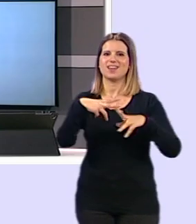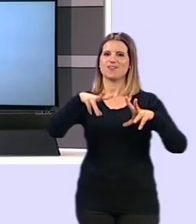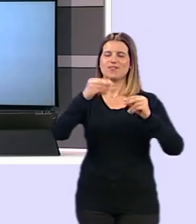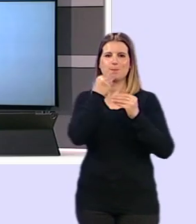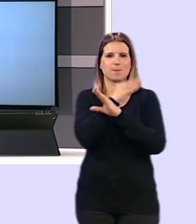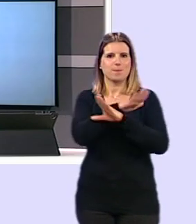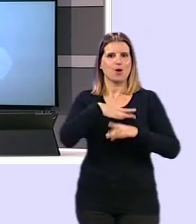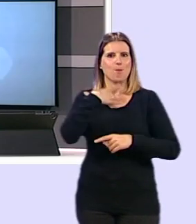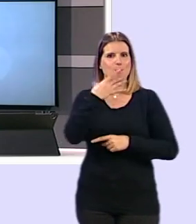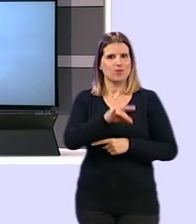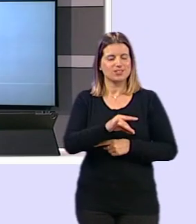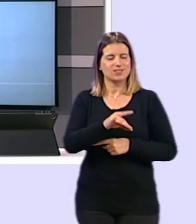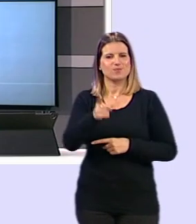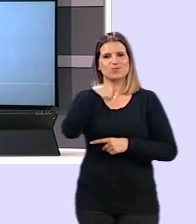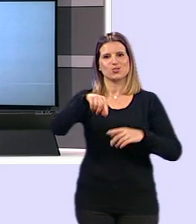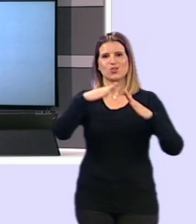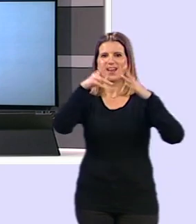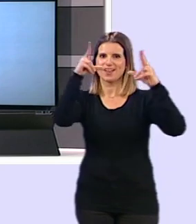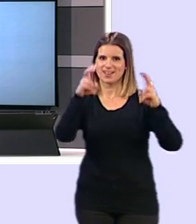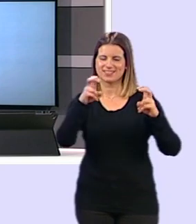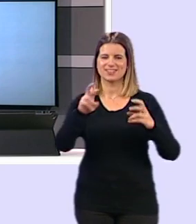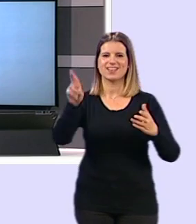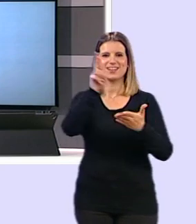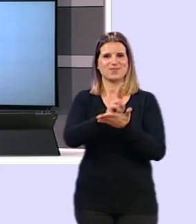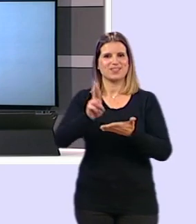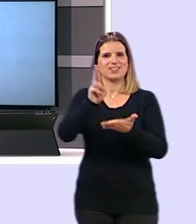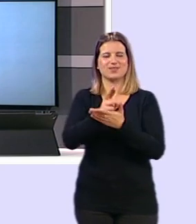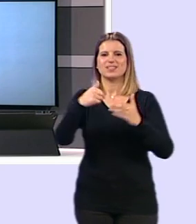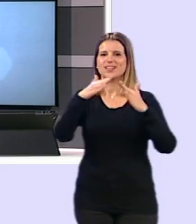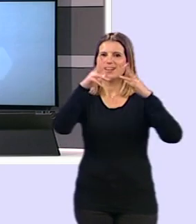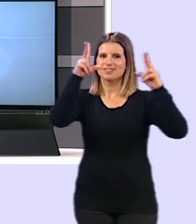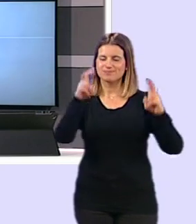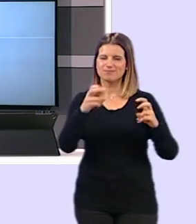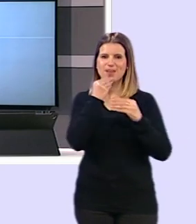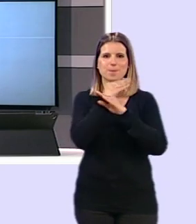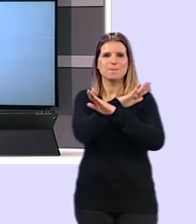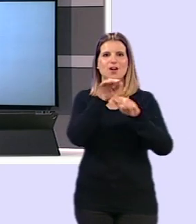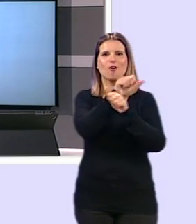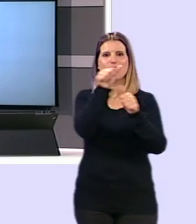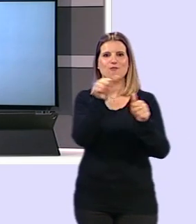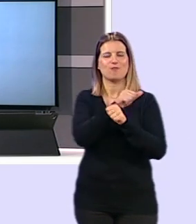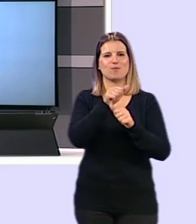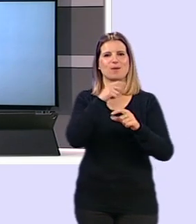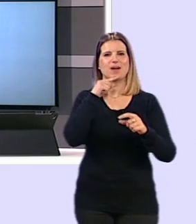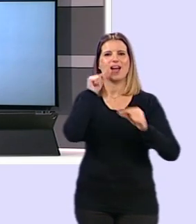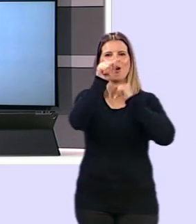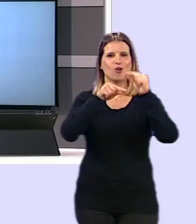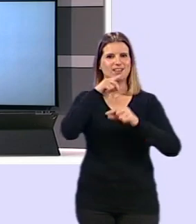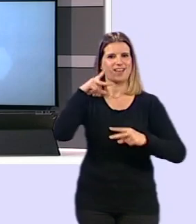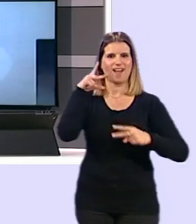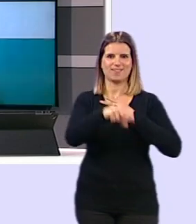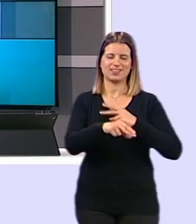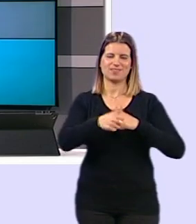forma posible quédense en casa lo repetimos muchísimo quédense en casa pero es la mejor manera de no contagiar a los que